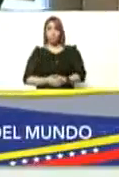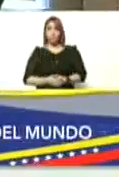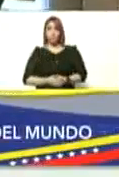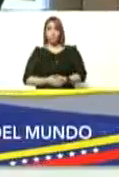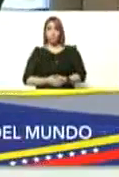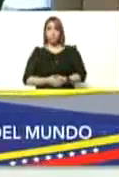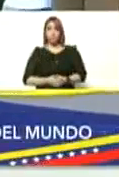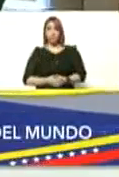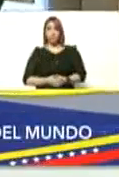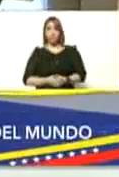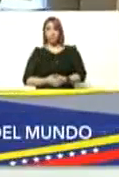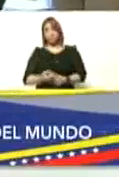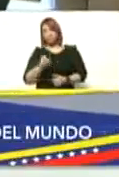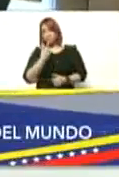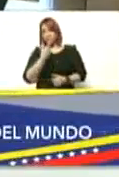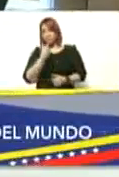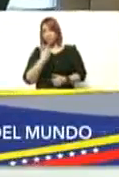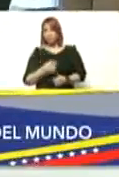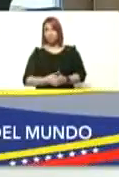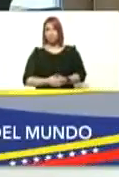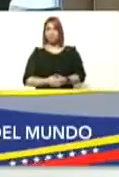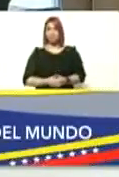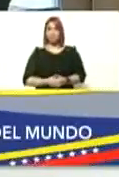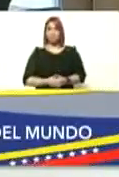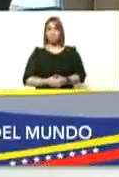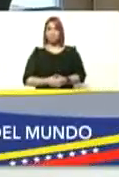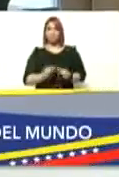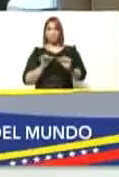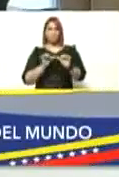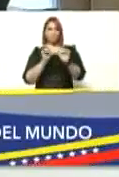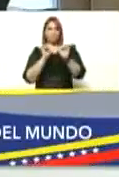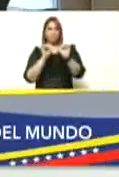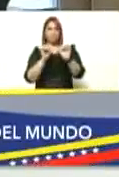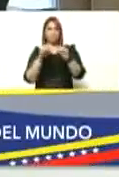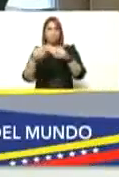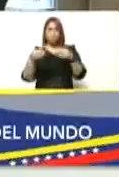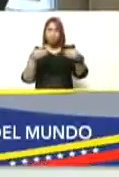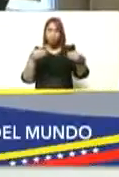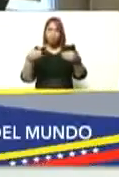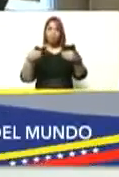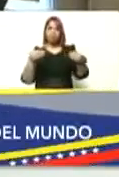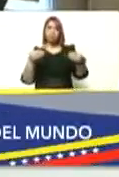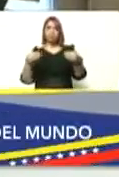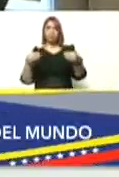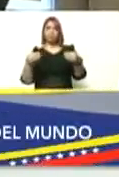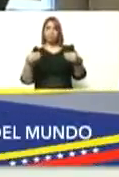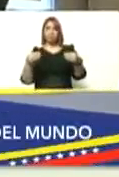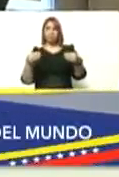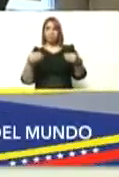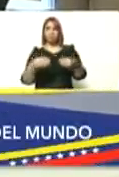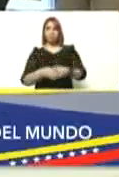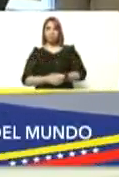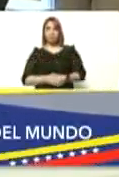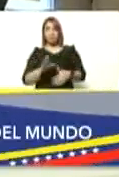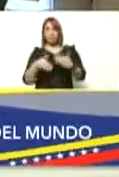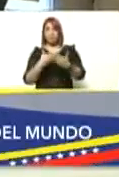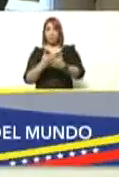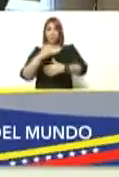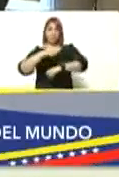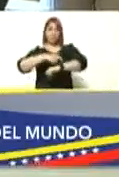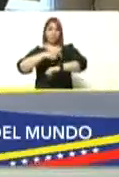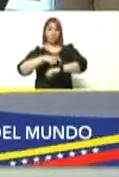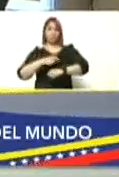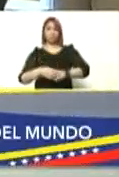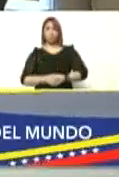los tratamientos mantener la flexibilización hasta nuevo aviso